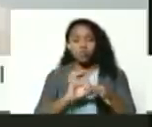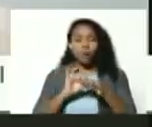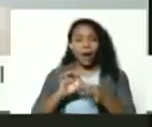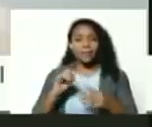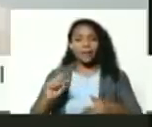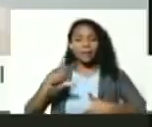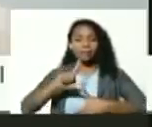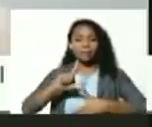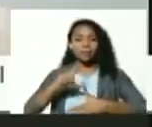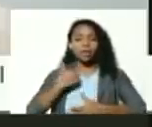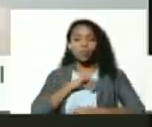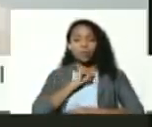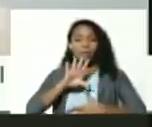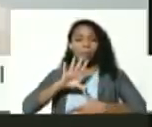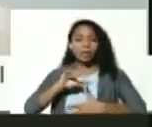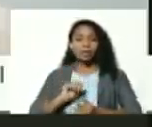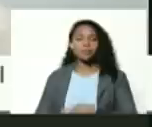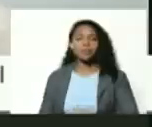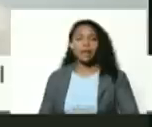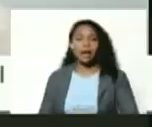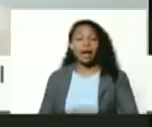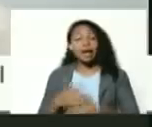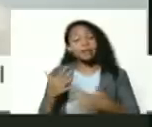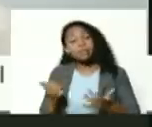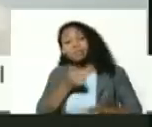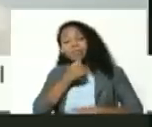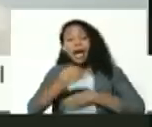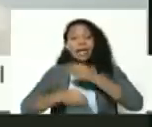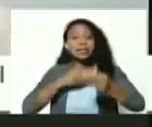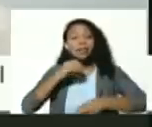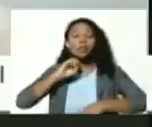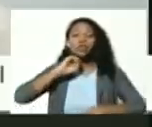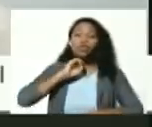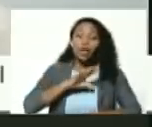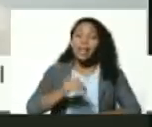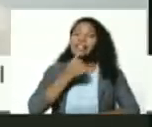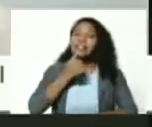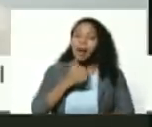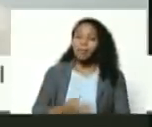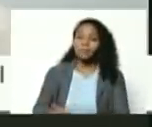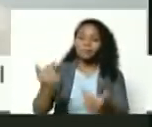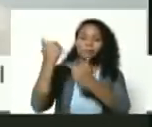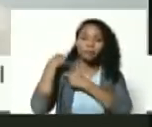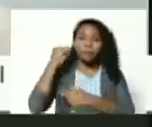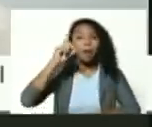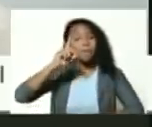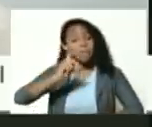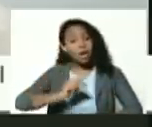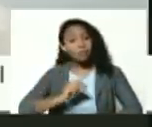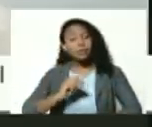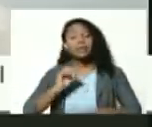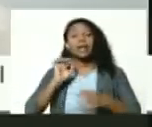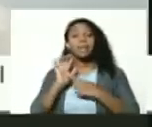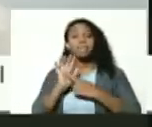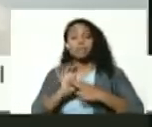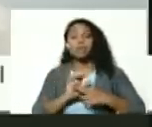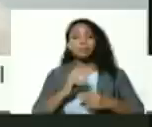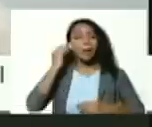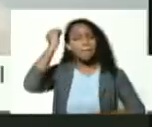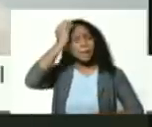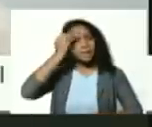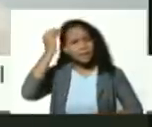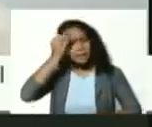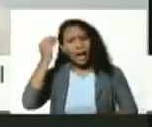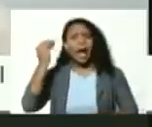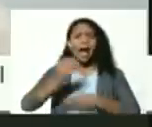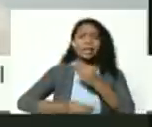nuestra América así que quienes hacemos historia quienes nos encargamos también de repensar y componer